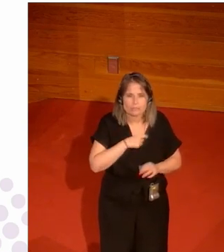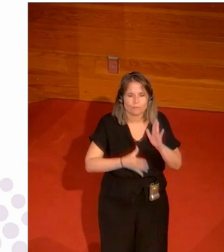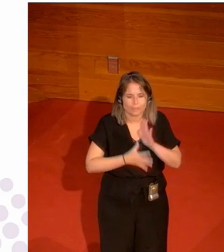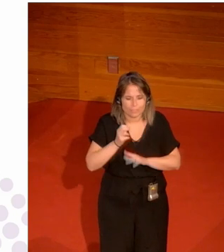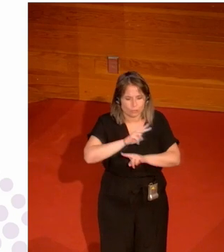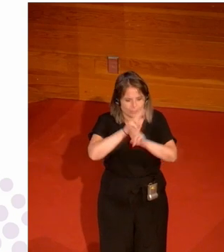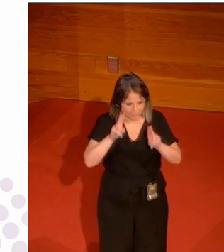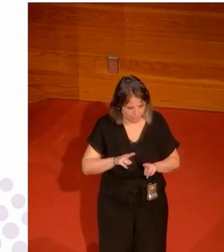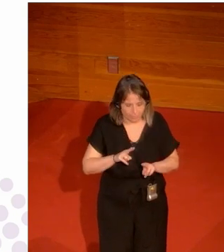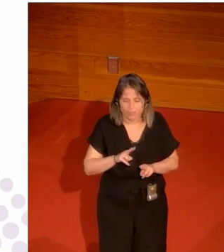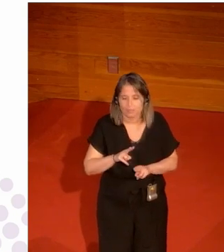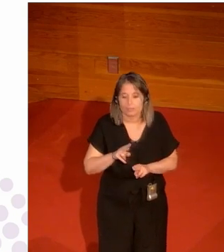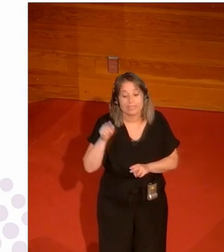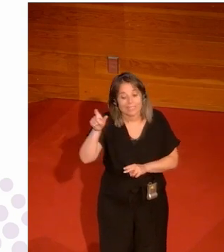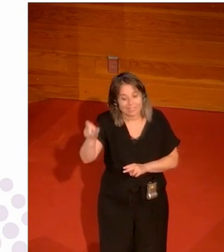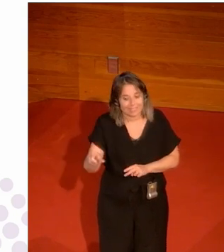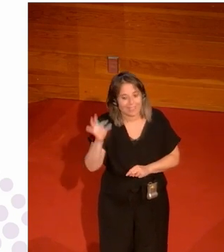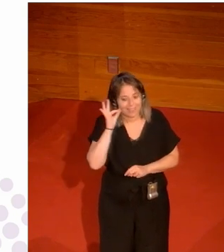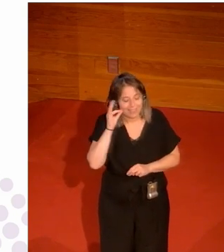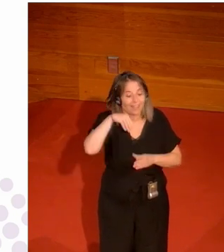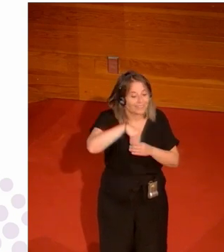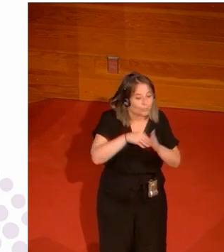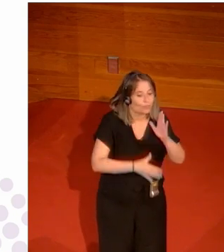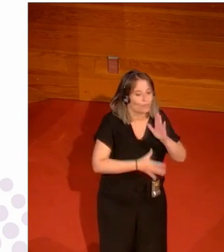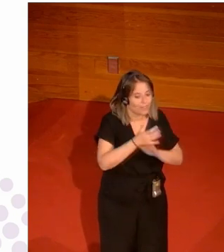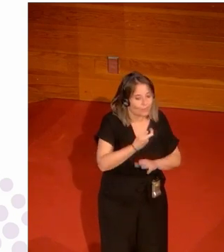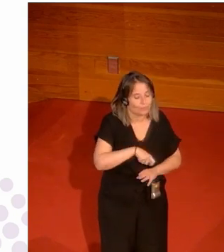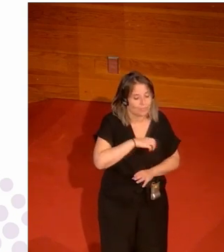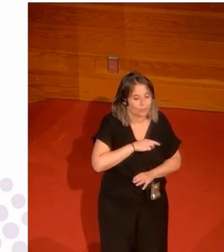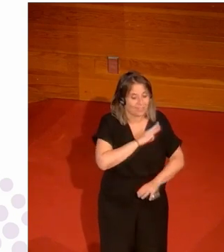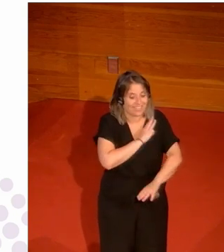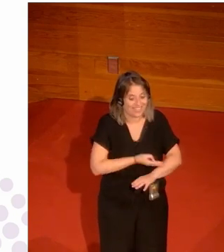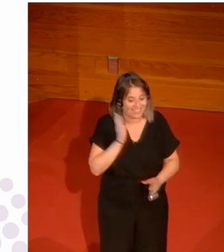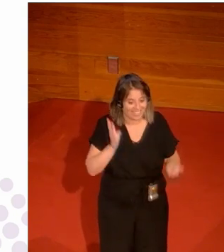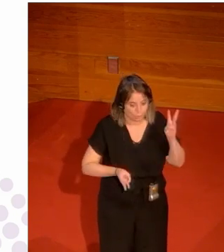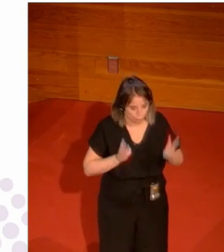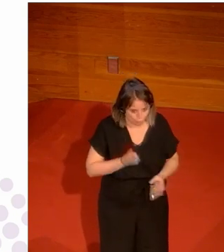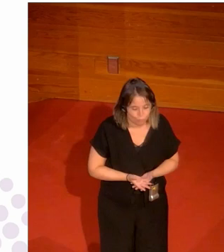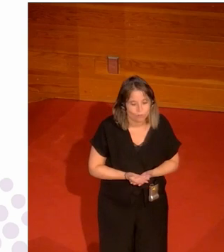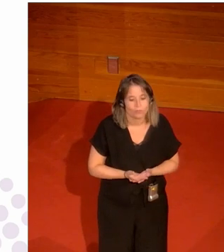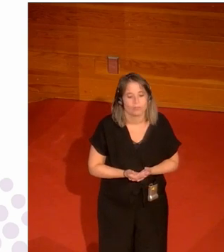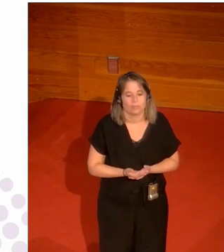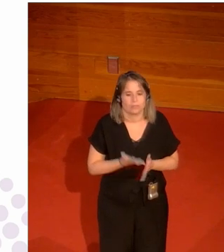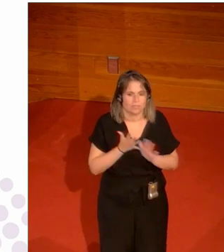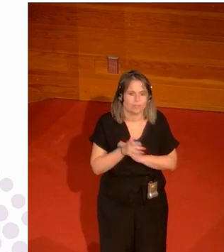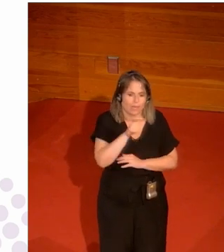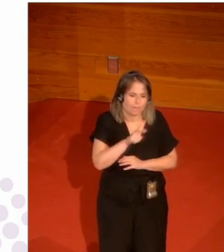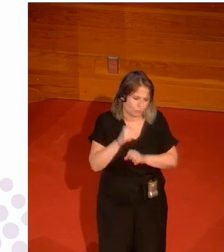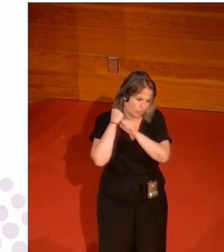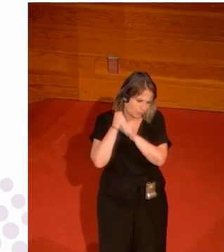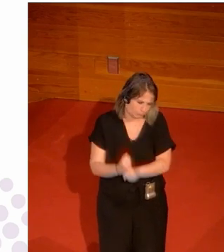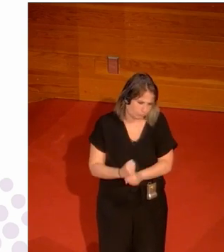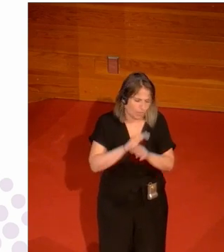Triatlón o sea están todos y ella ha estado dentro de la Federación Española de Triatlón y a su vez ha sido triatleta es gente que lleva toda